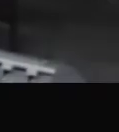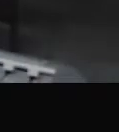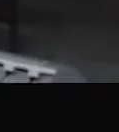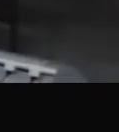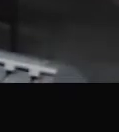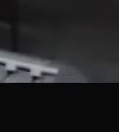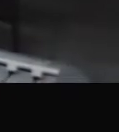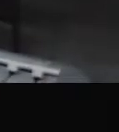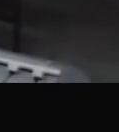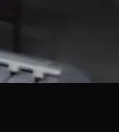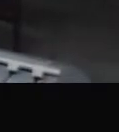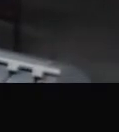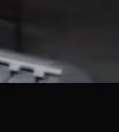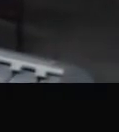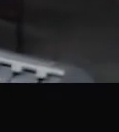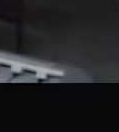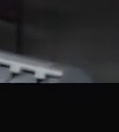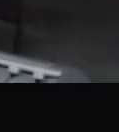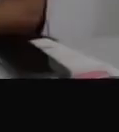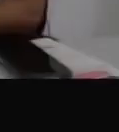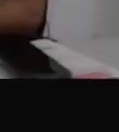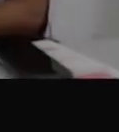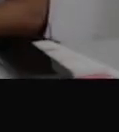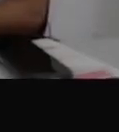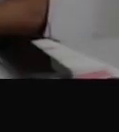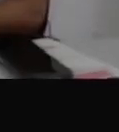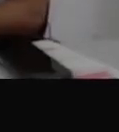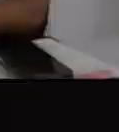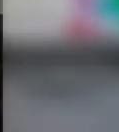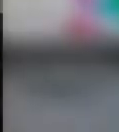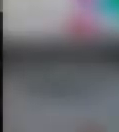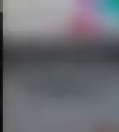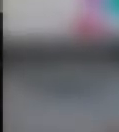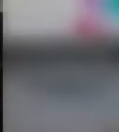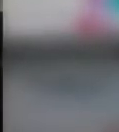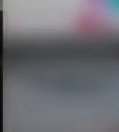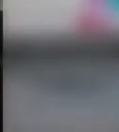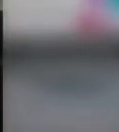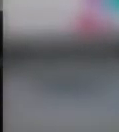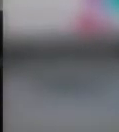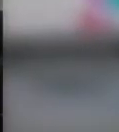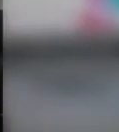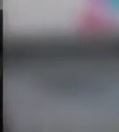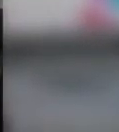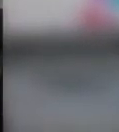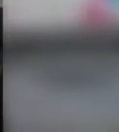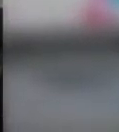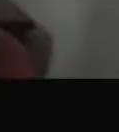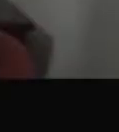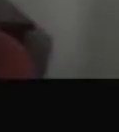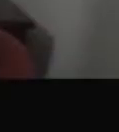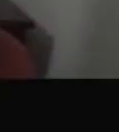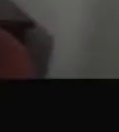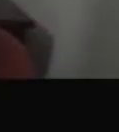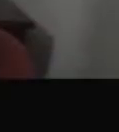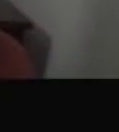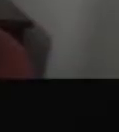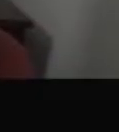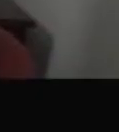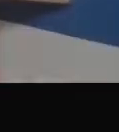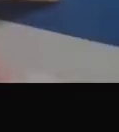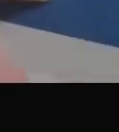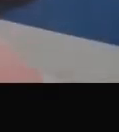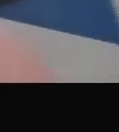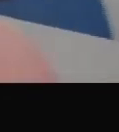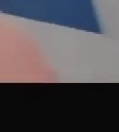nos enfrentamos a este nuevo desafío y lo hacemos por ti por tu familia por tus amigos pasemos por